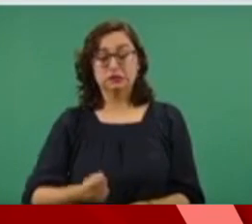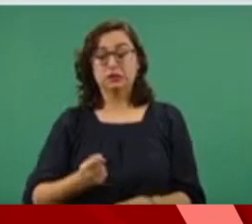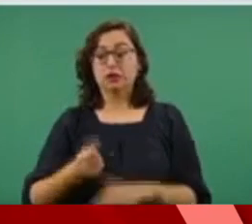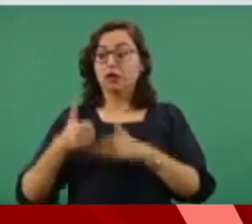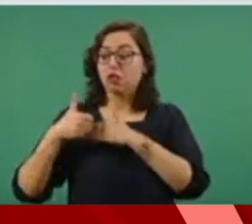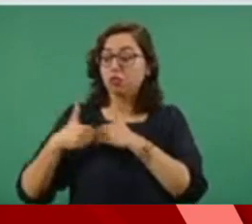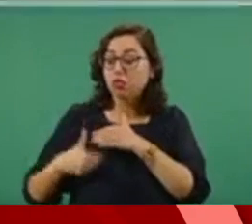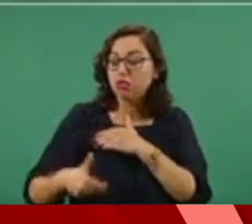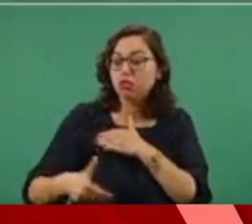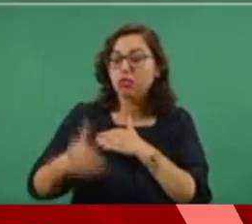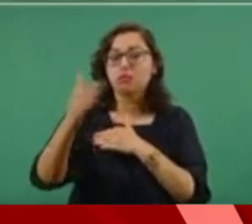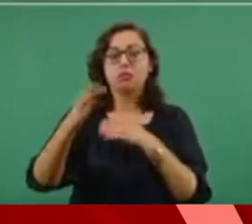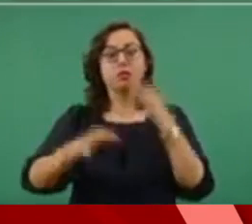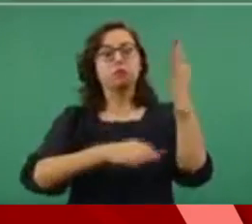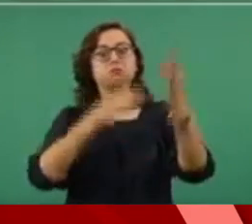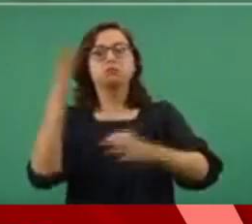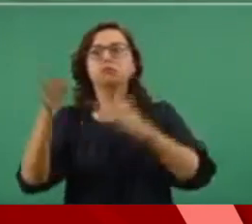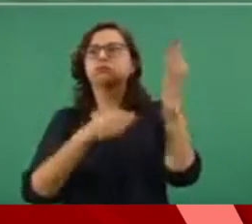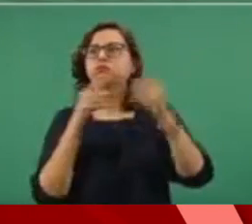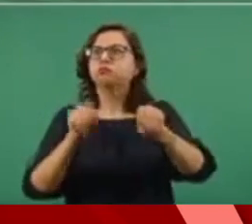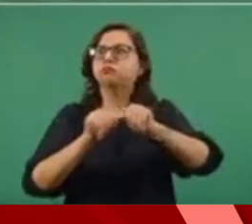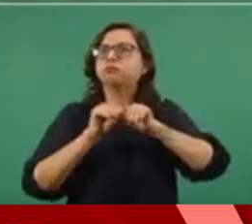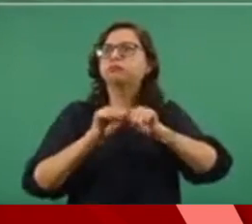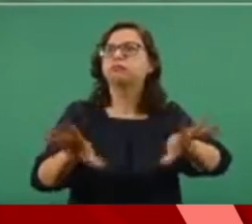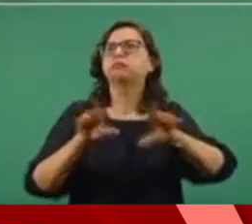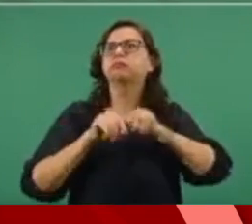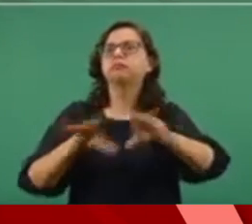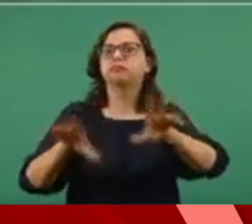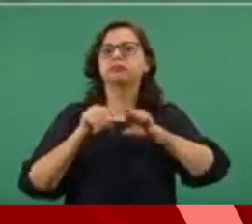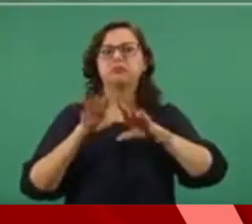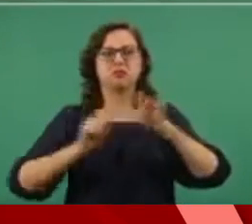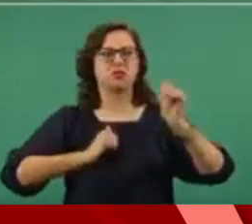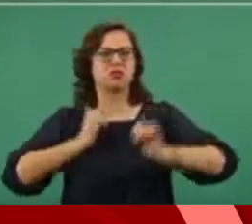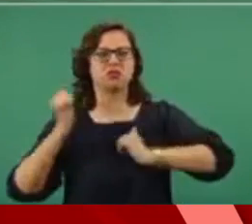Un crimen que yo lamento mucho en Cajeme,